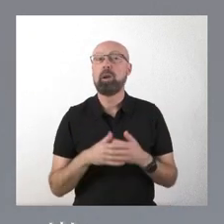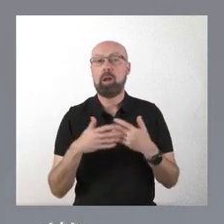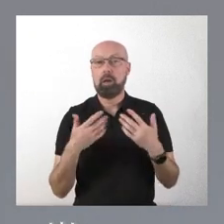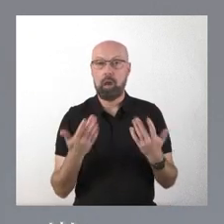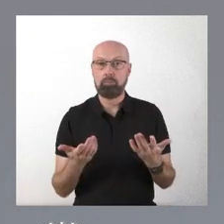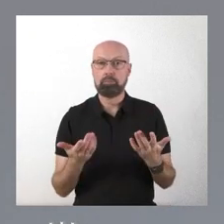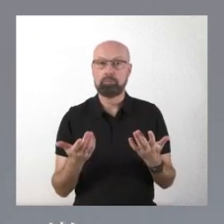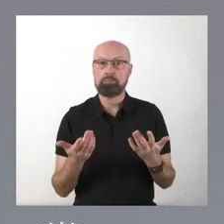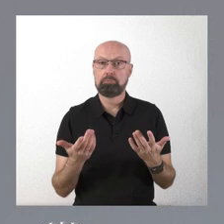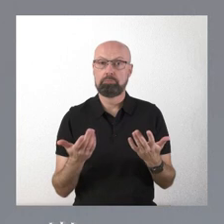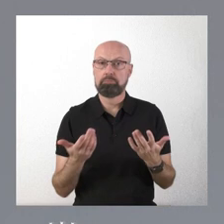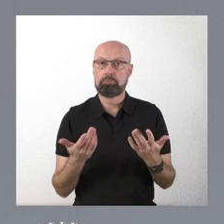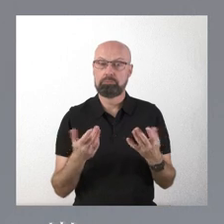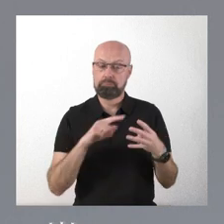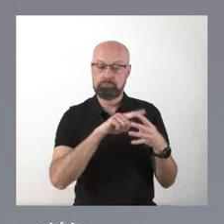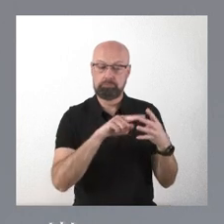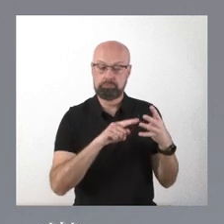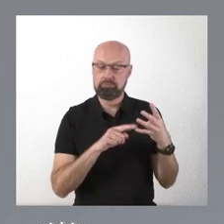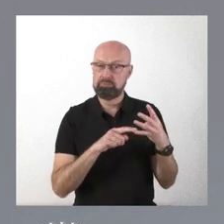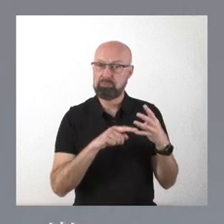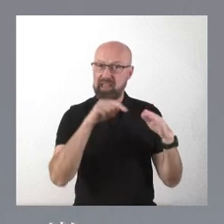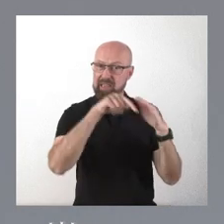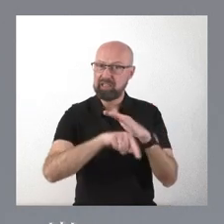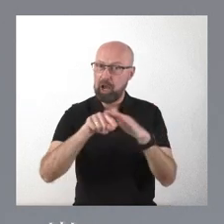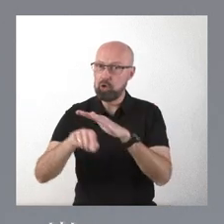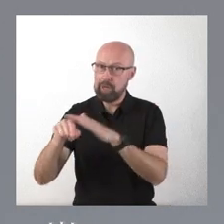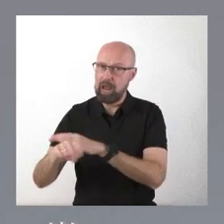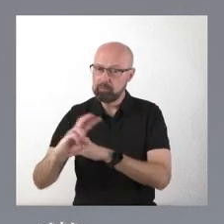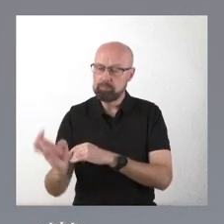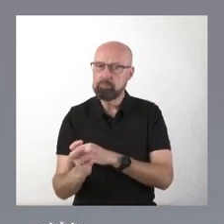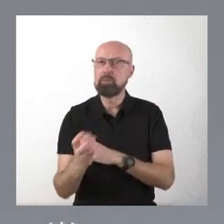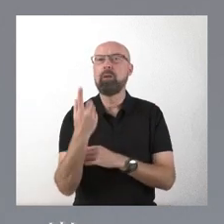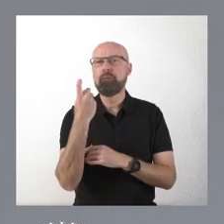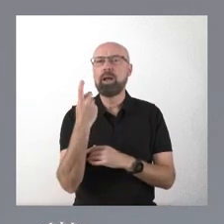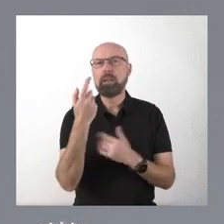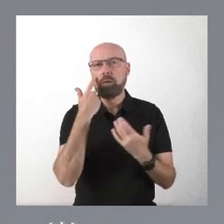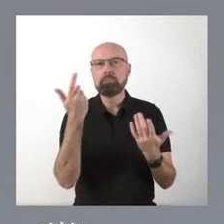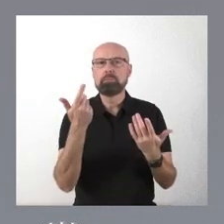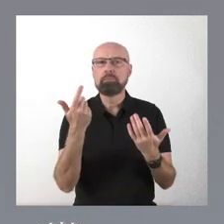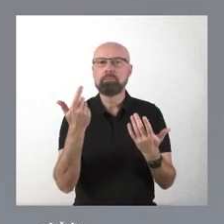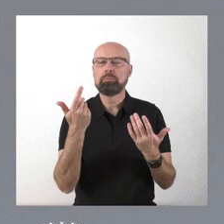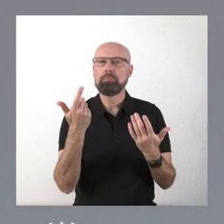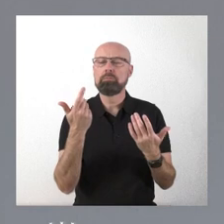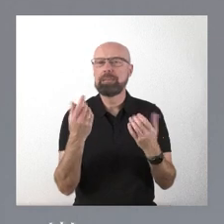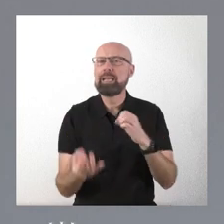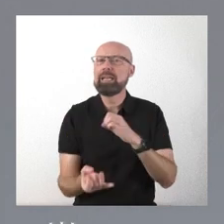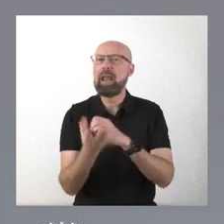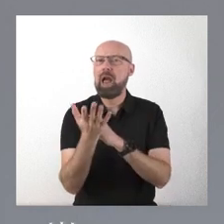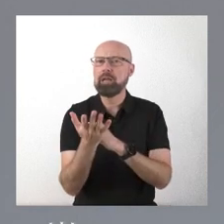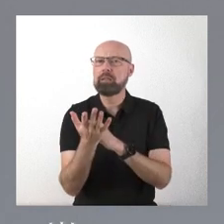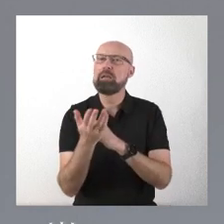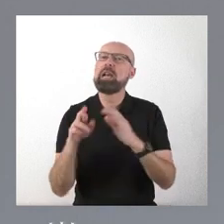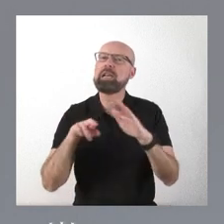para desarrollar todos estos puntos hace falta generar recursos